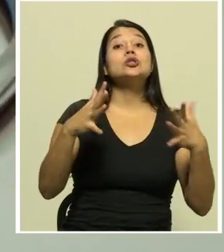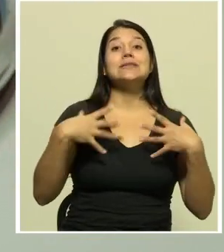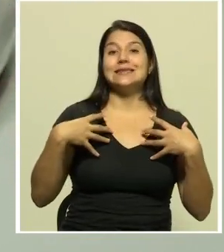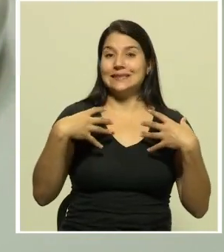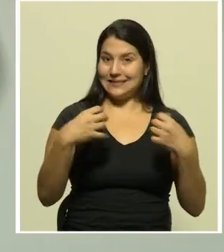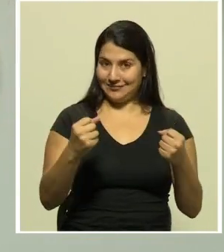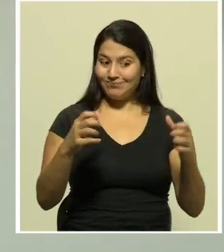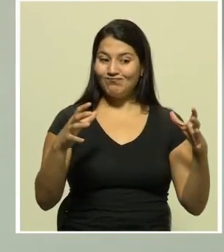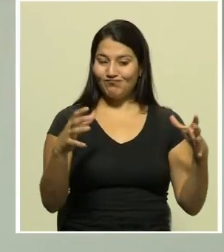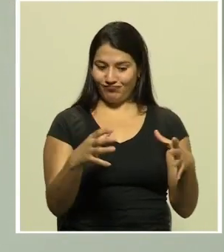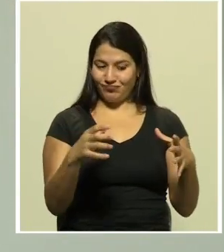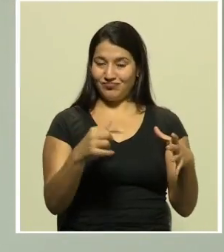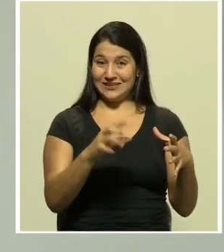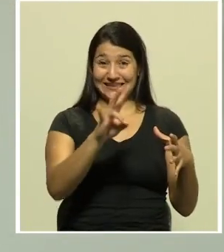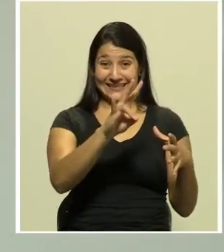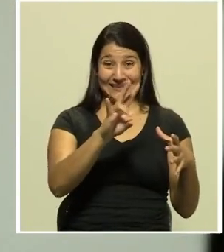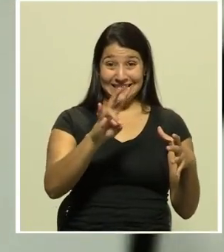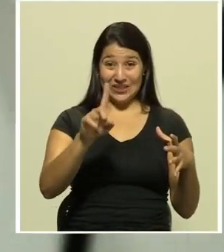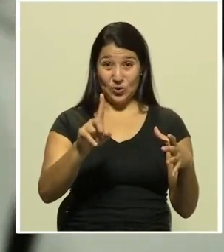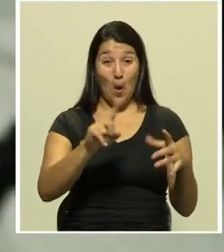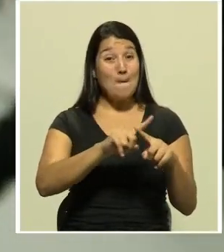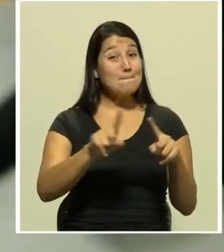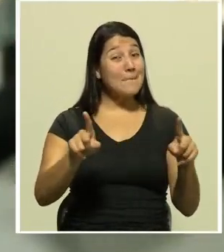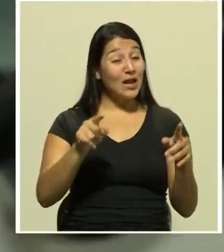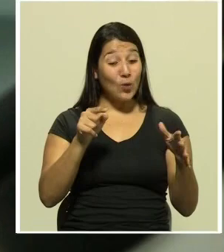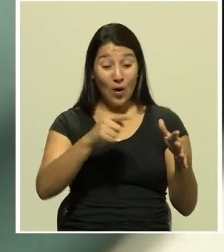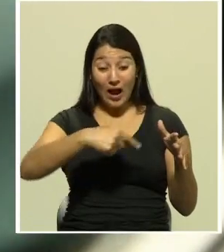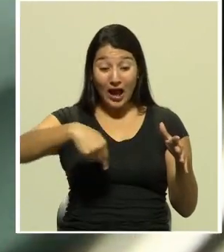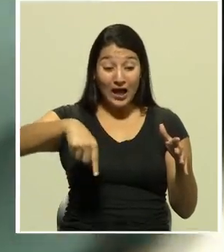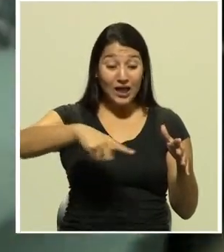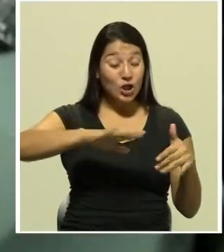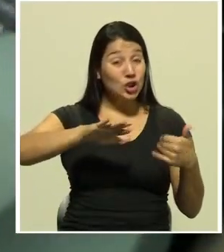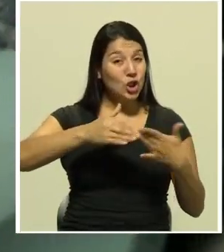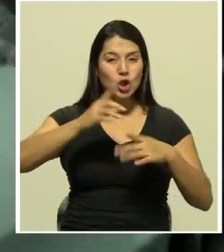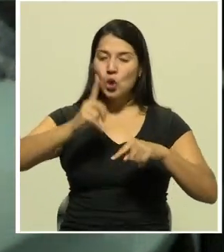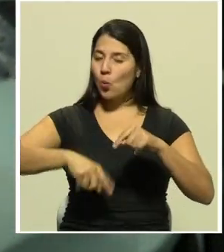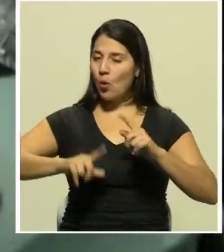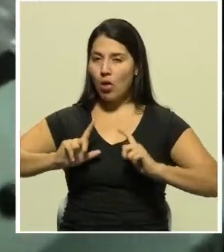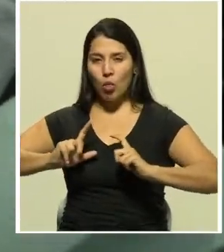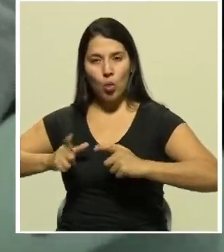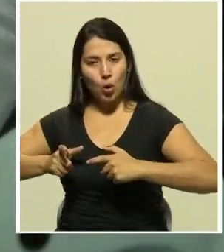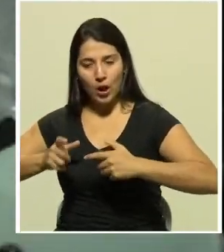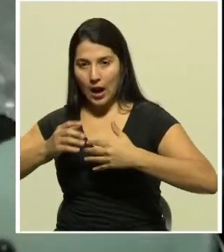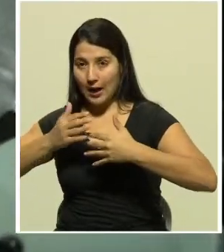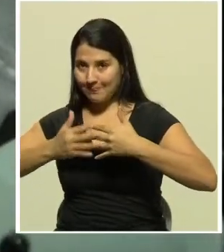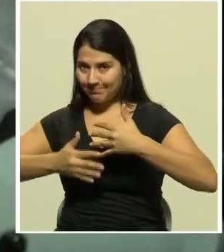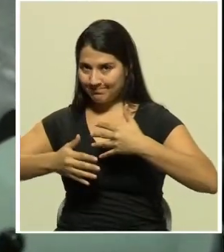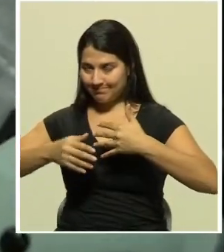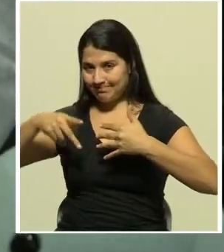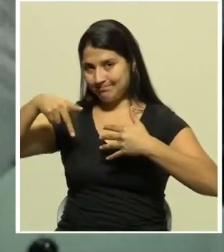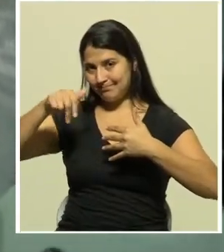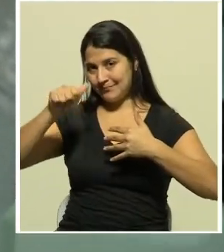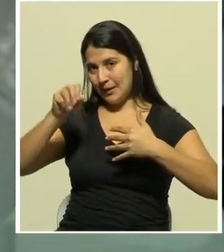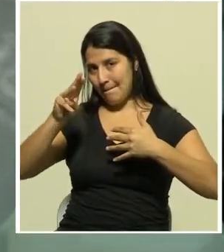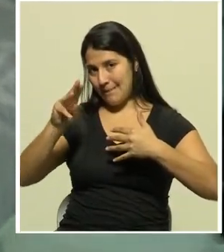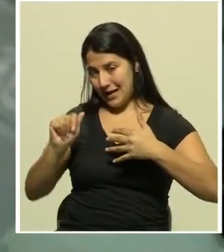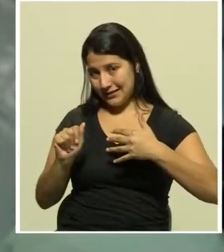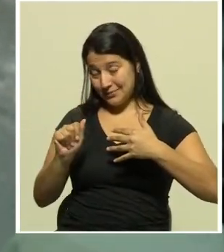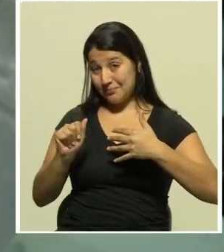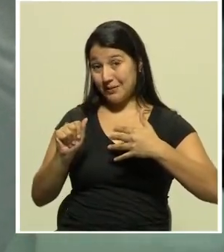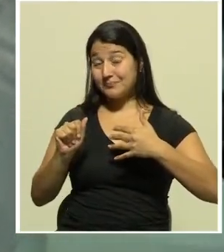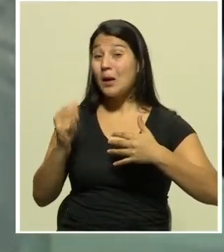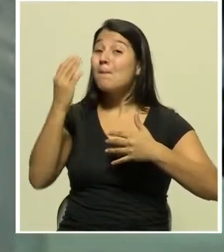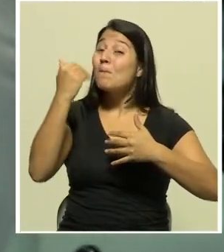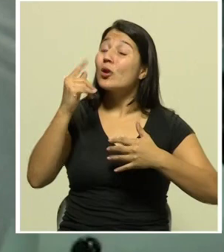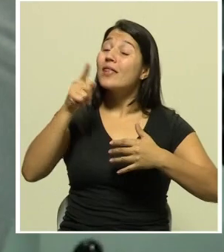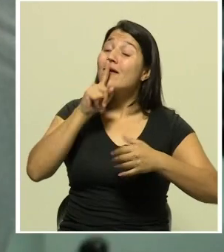esas personas pueden donar su plasma, pues hay una lista de requisitos que deben cumplir. Y si una persona cumple con todos esos requisitos,